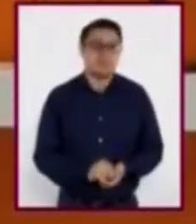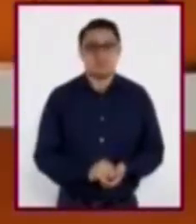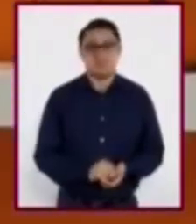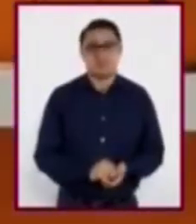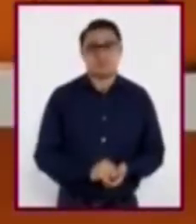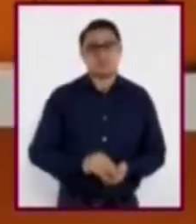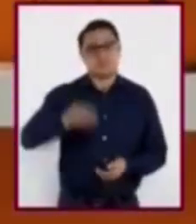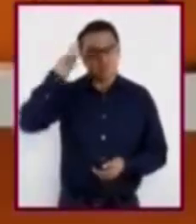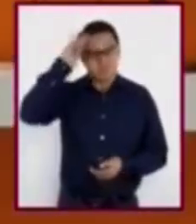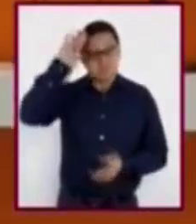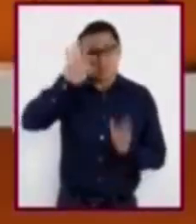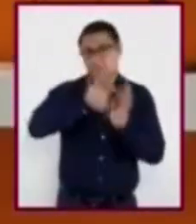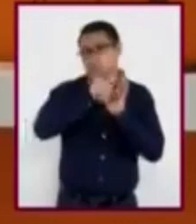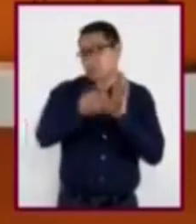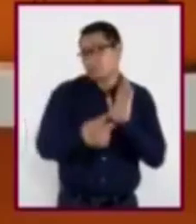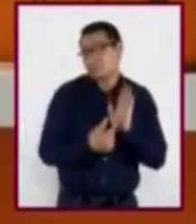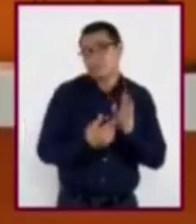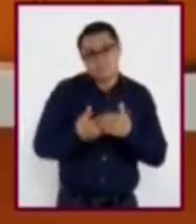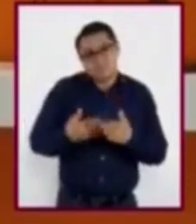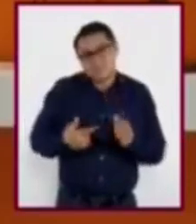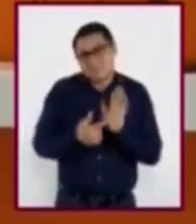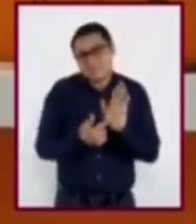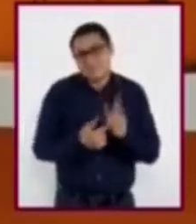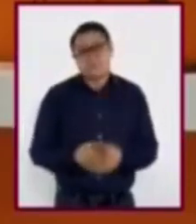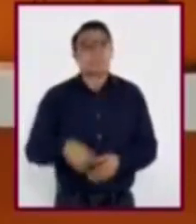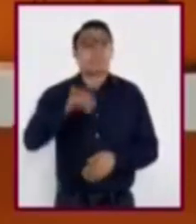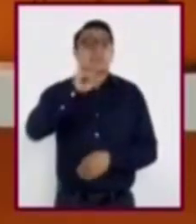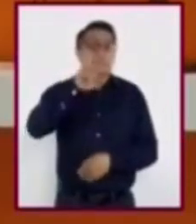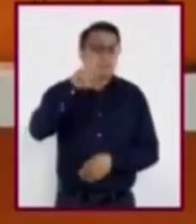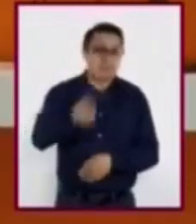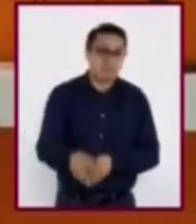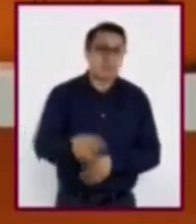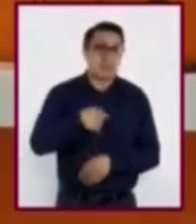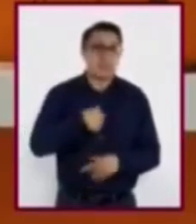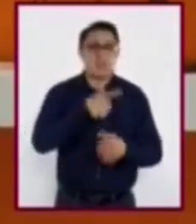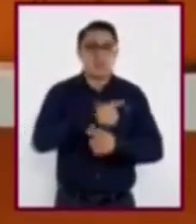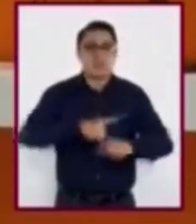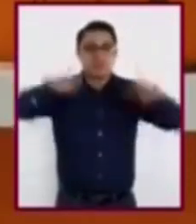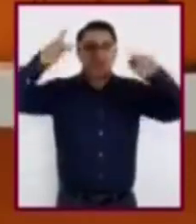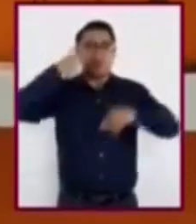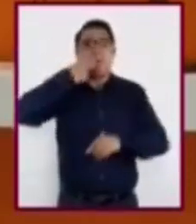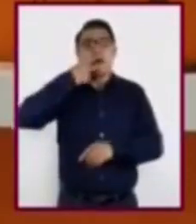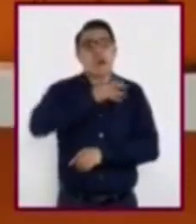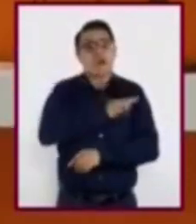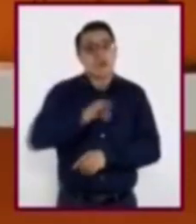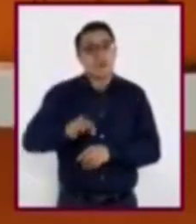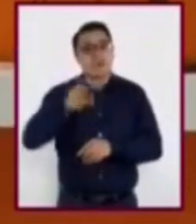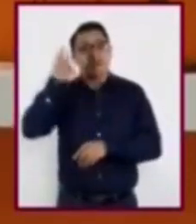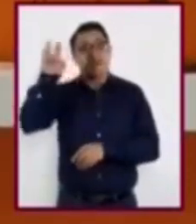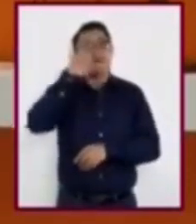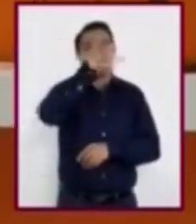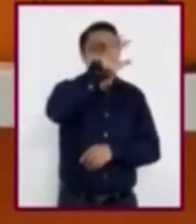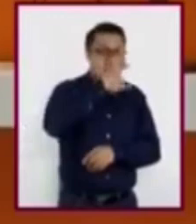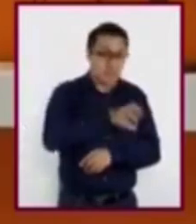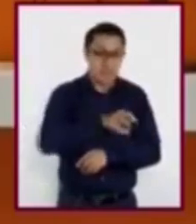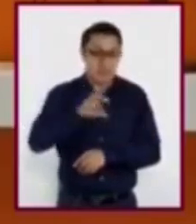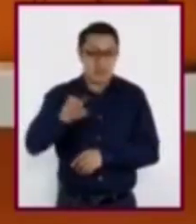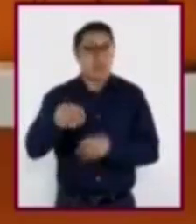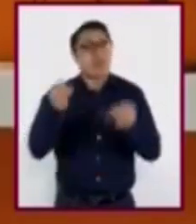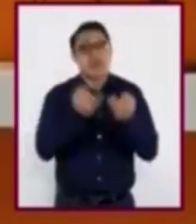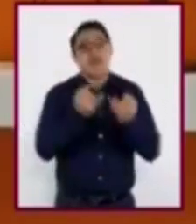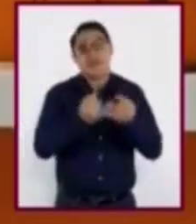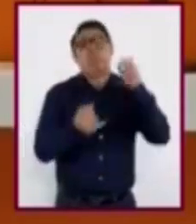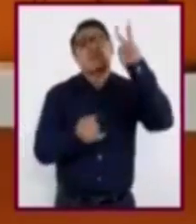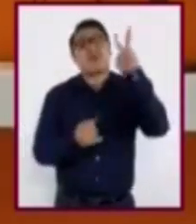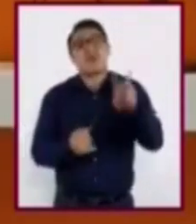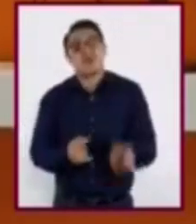Pensemos en el ejemplo anterior. Si bien es cierto que puedo ejercer mi libertad en esos cuatro ámbitos, también es